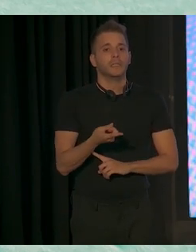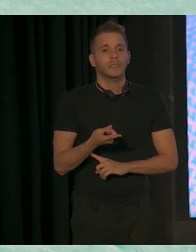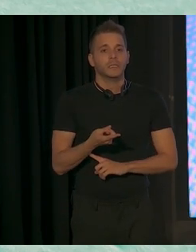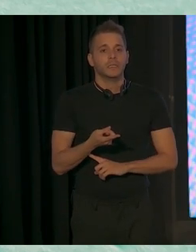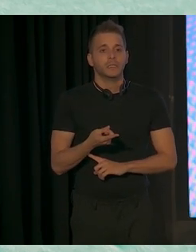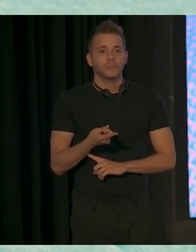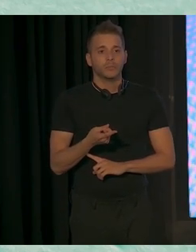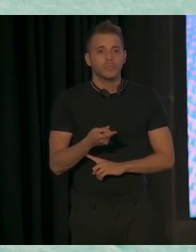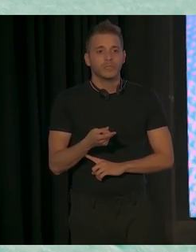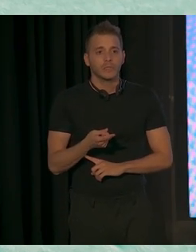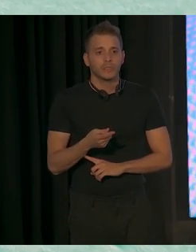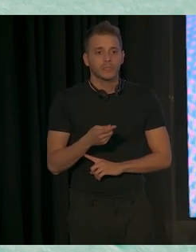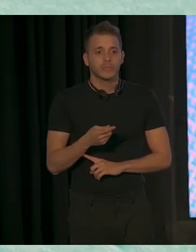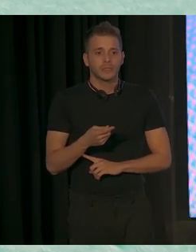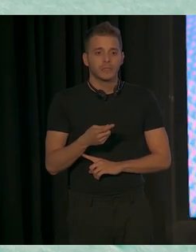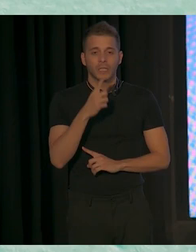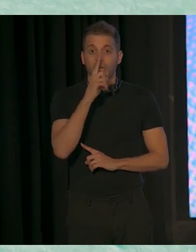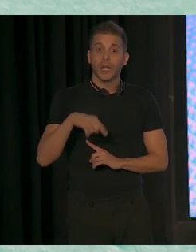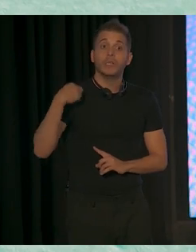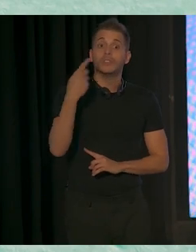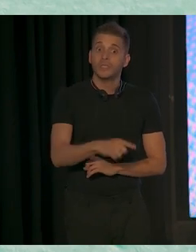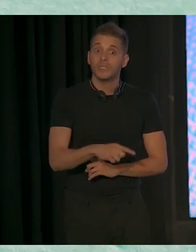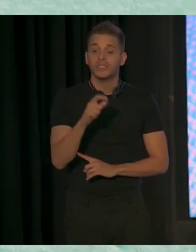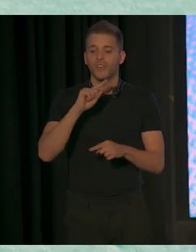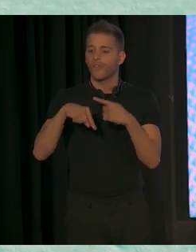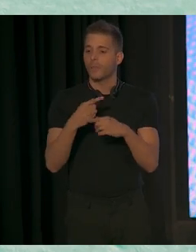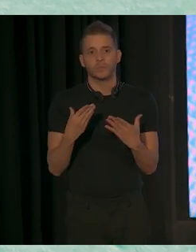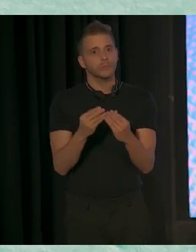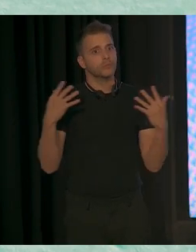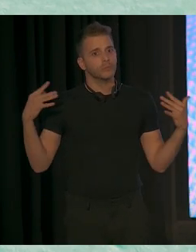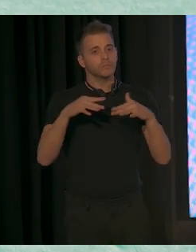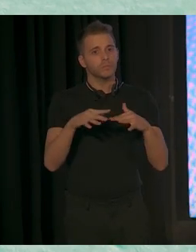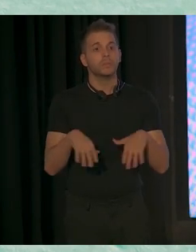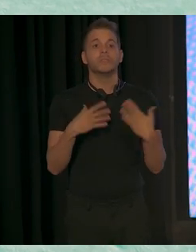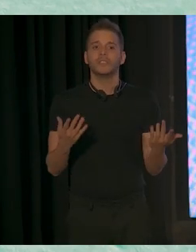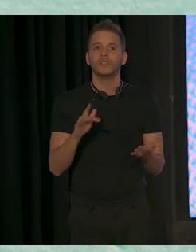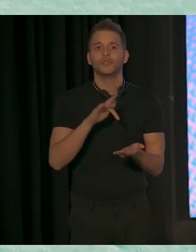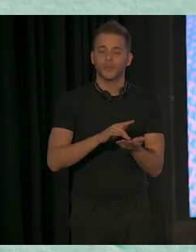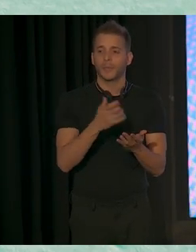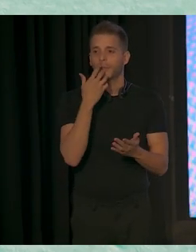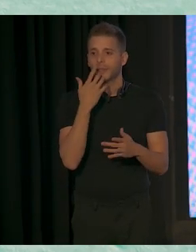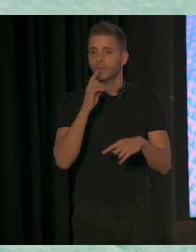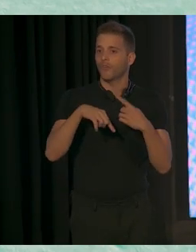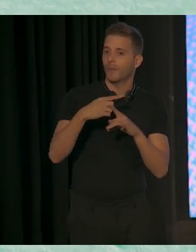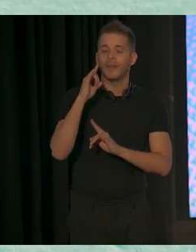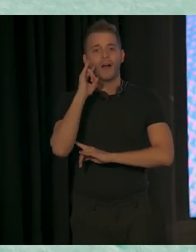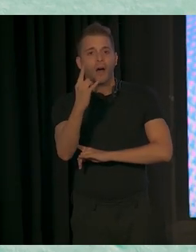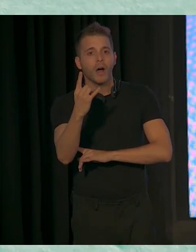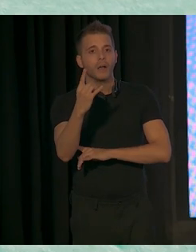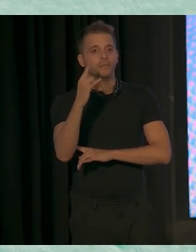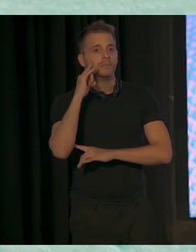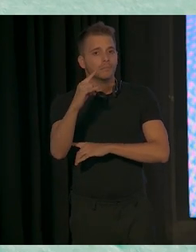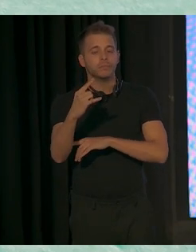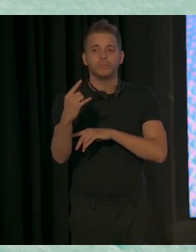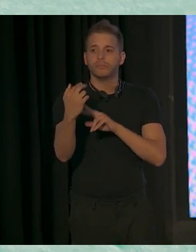Todavía asistieron muchas familias. Entonces, entre las familias también, cuando a veces hablo por teléfono, me dicen que